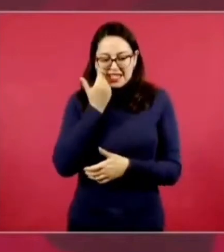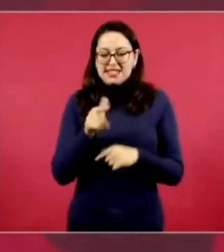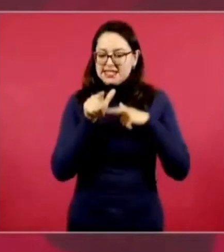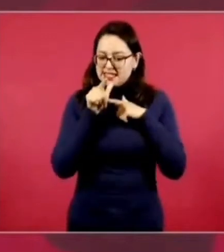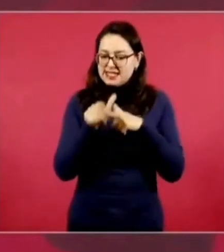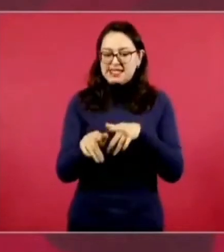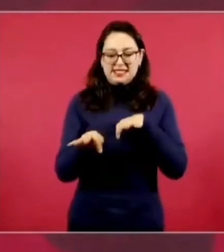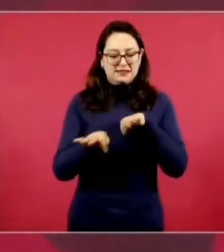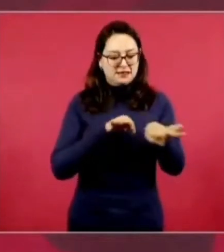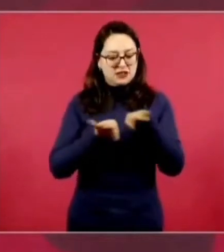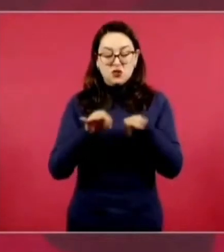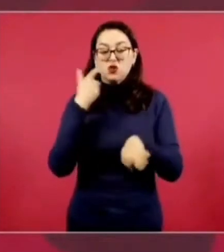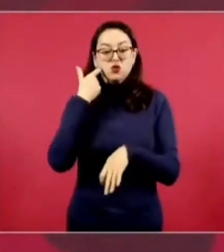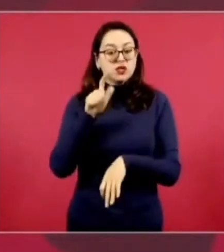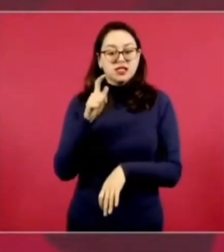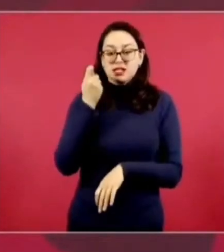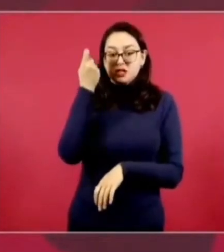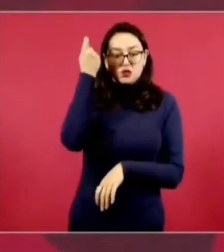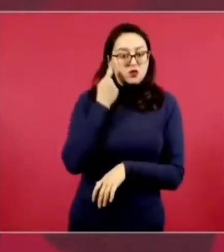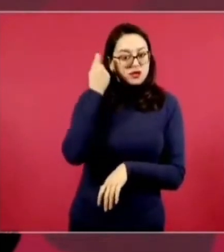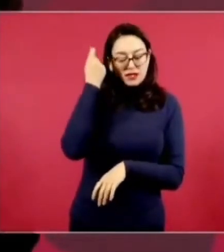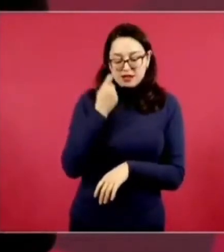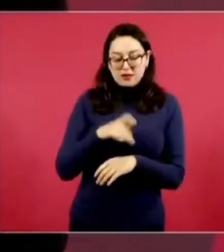porque no les va bien